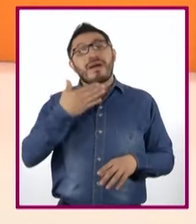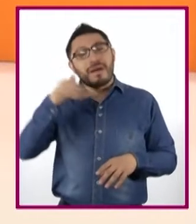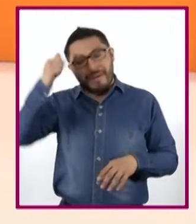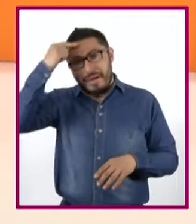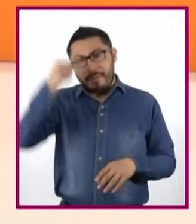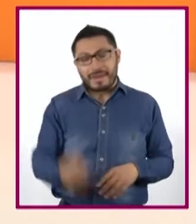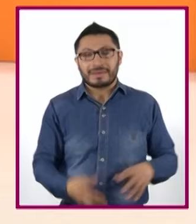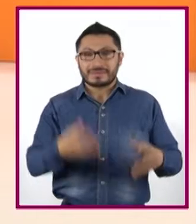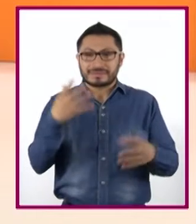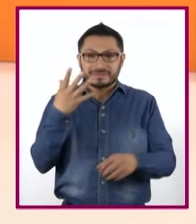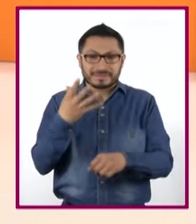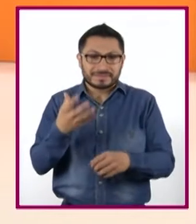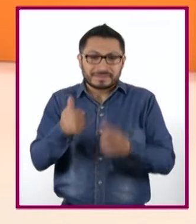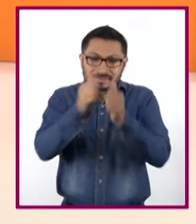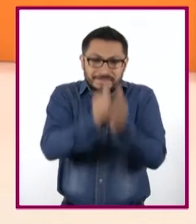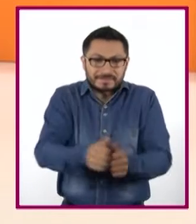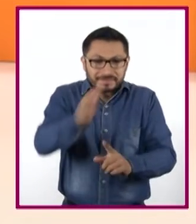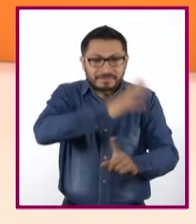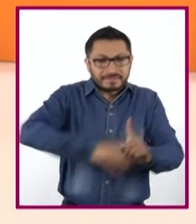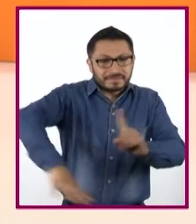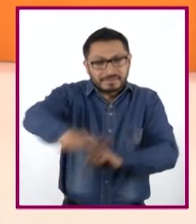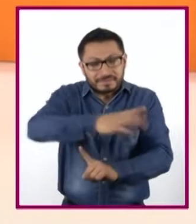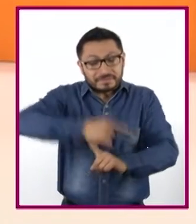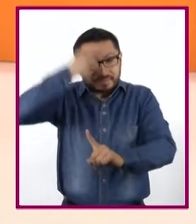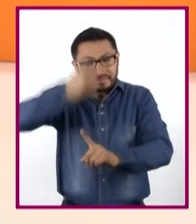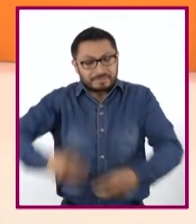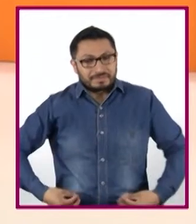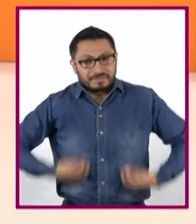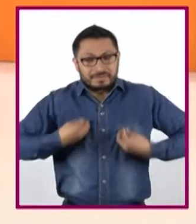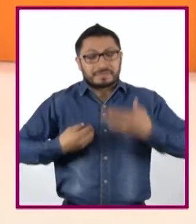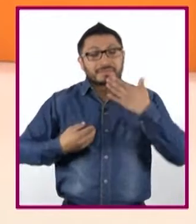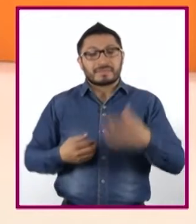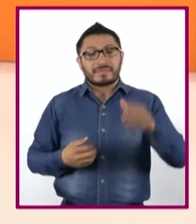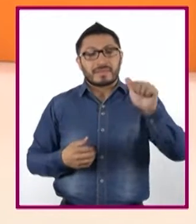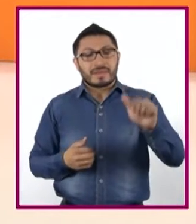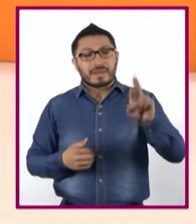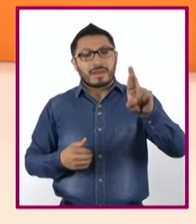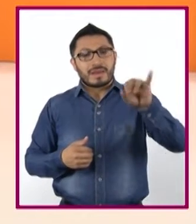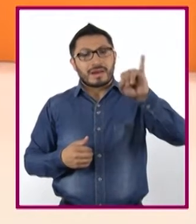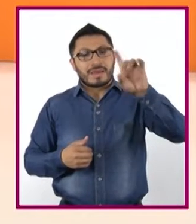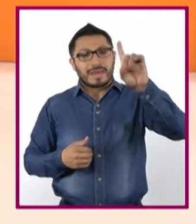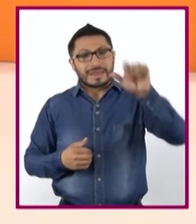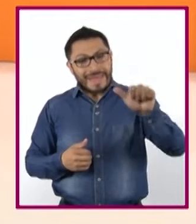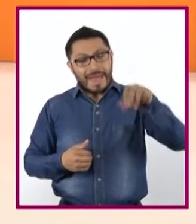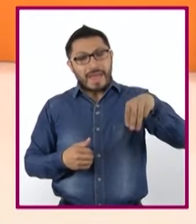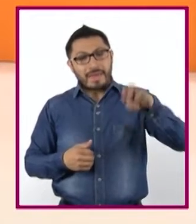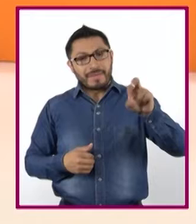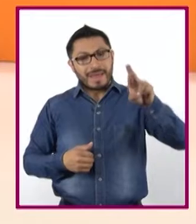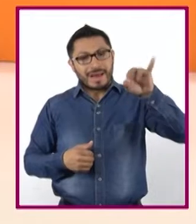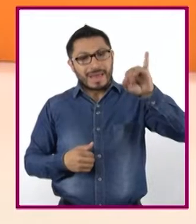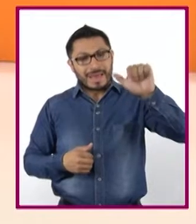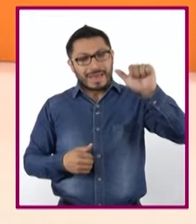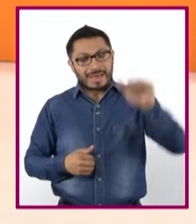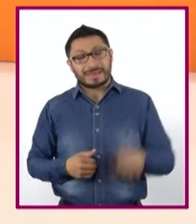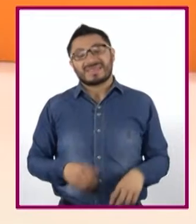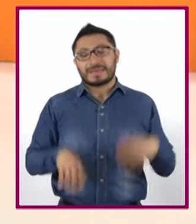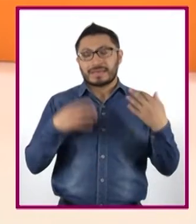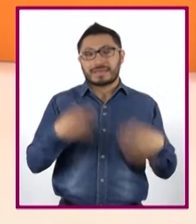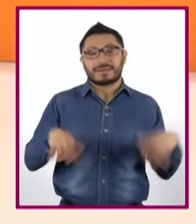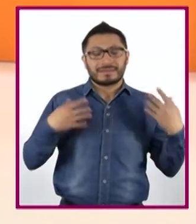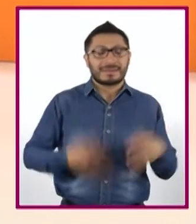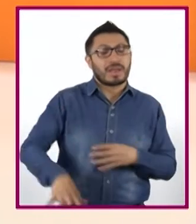que se les presentaba para poder sobrevivir. Árida América fue una zona con características